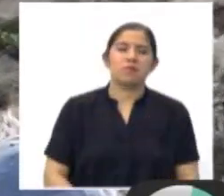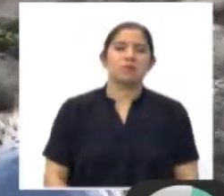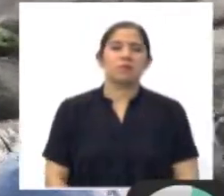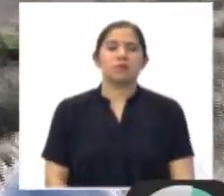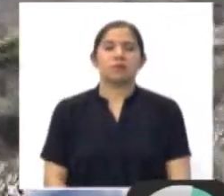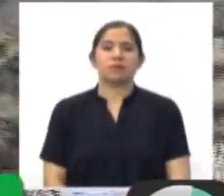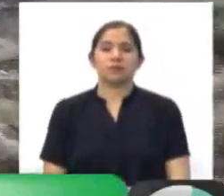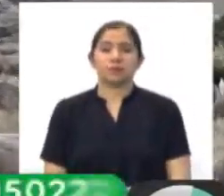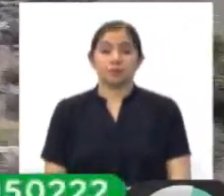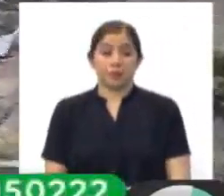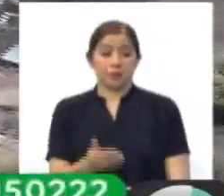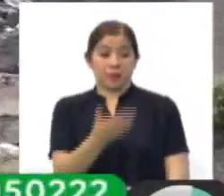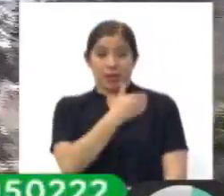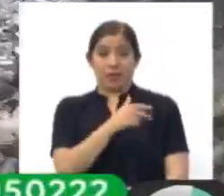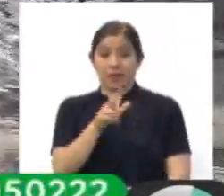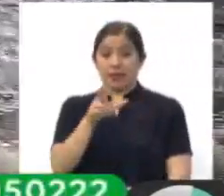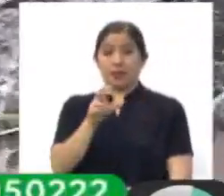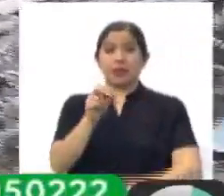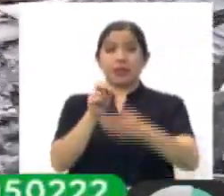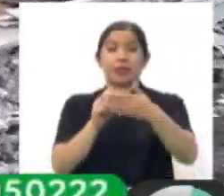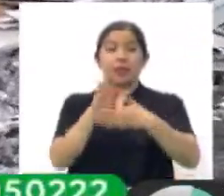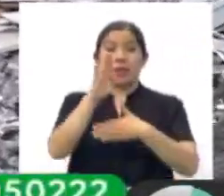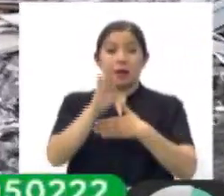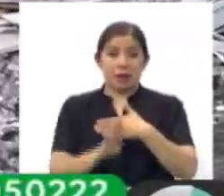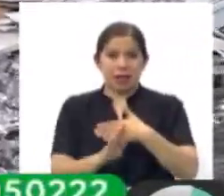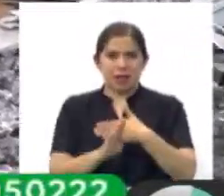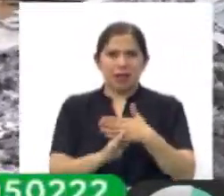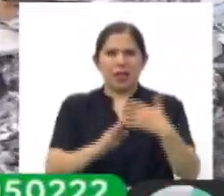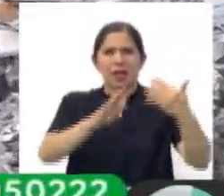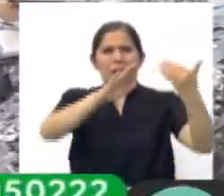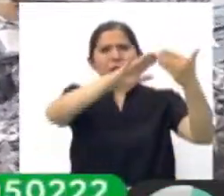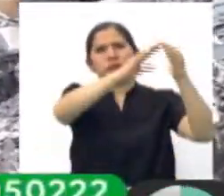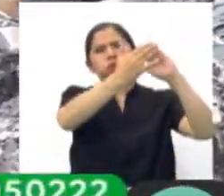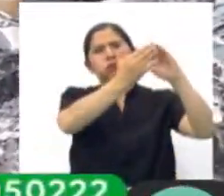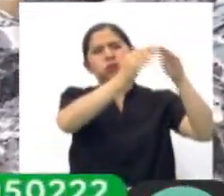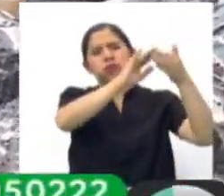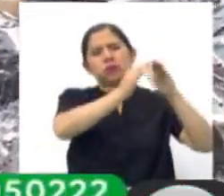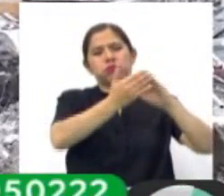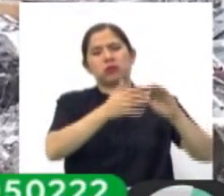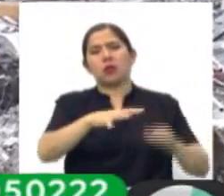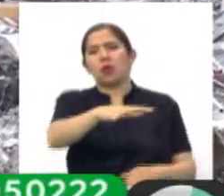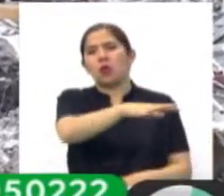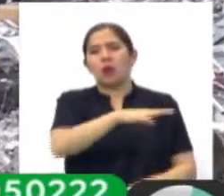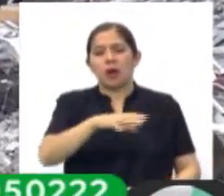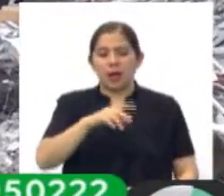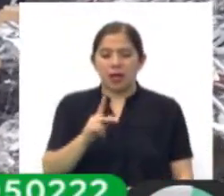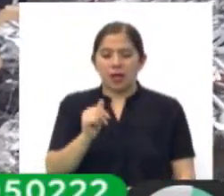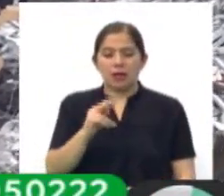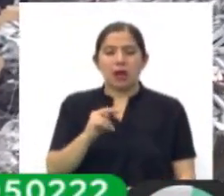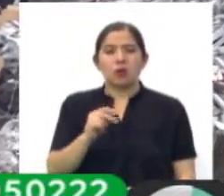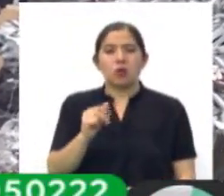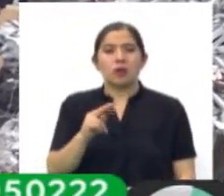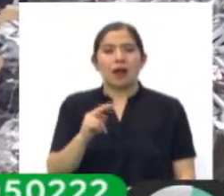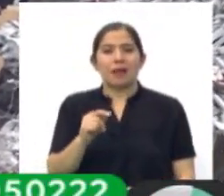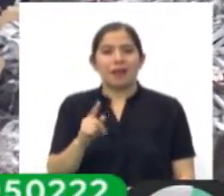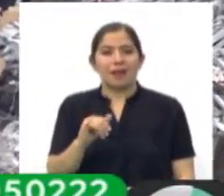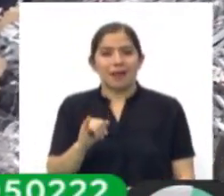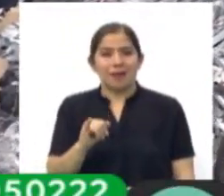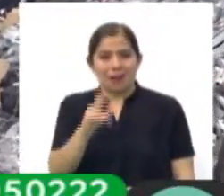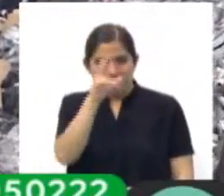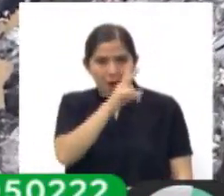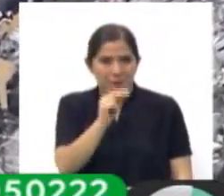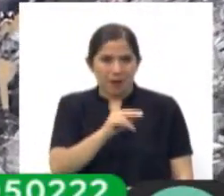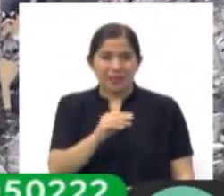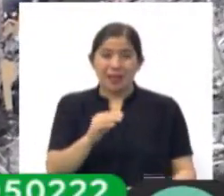El pasado 30 de abril se suscitó el mega deslizamiento en la zona de San Jorge Cantutani, en la ciudad de La Paz, donde